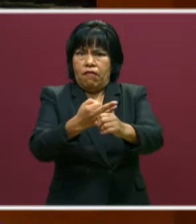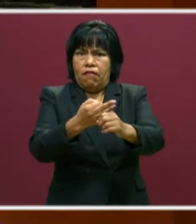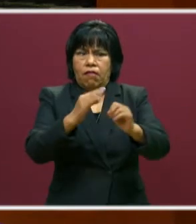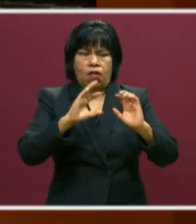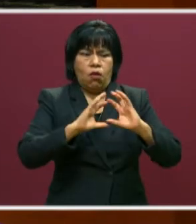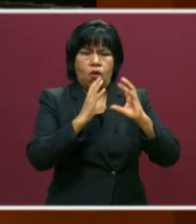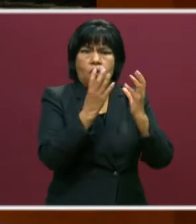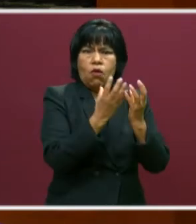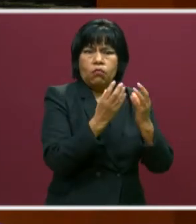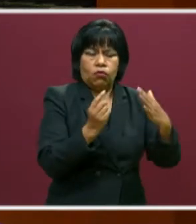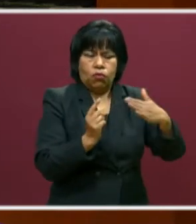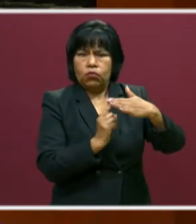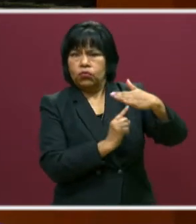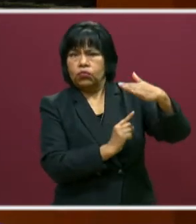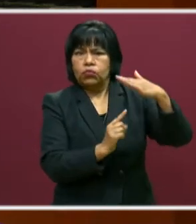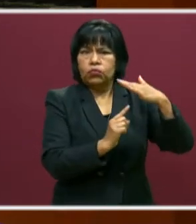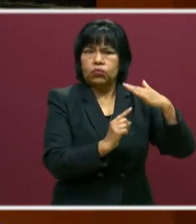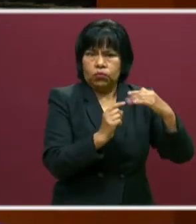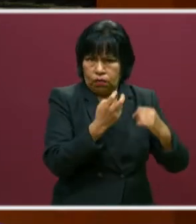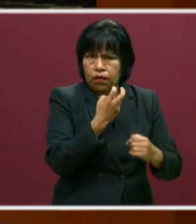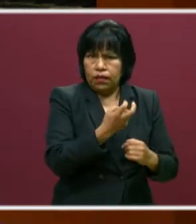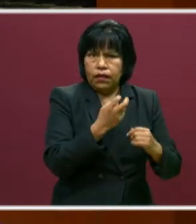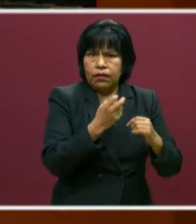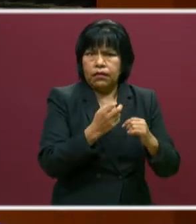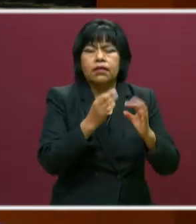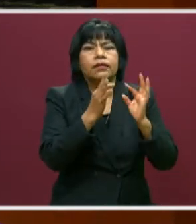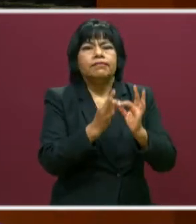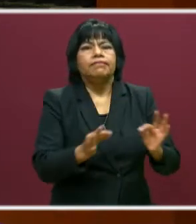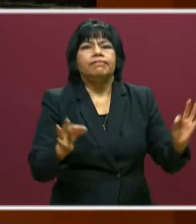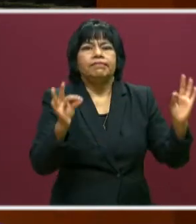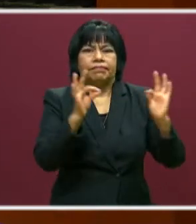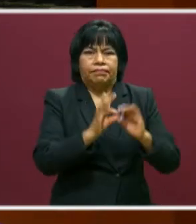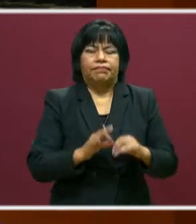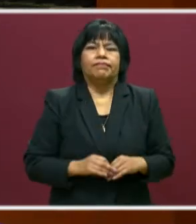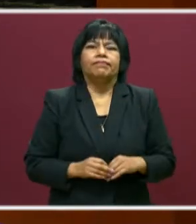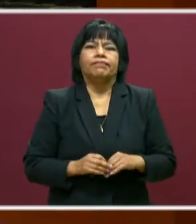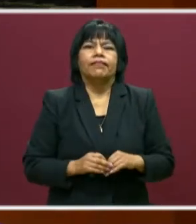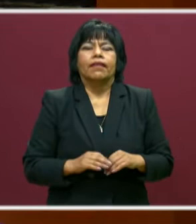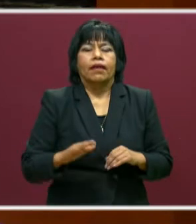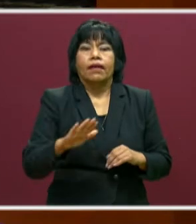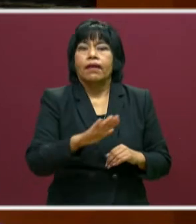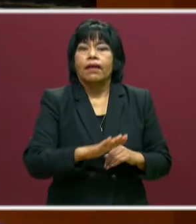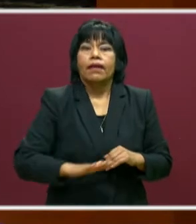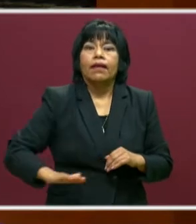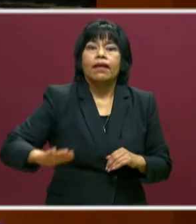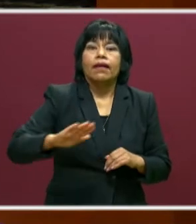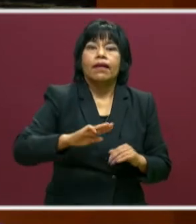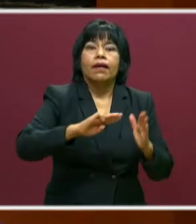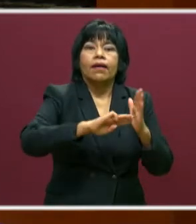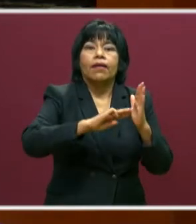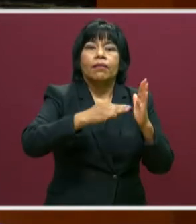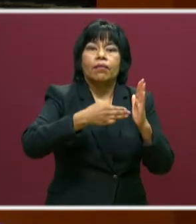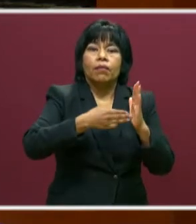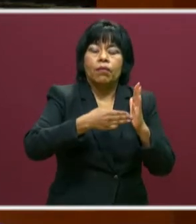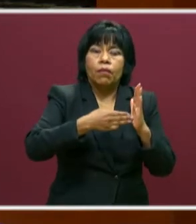mundo. Eso creo que es clave, fíjate. Y está en la base de este modelo híbrido. Concebir